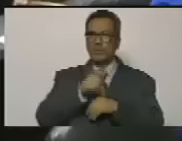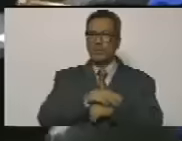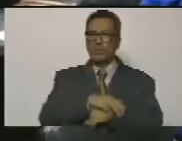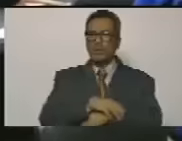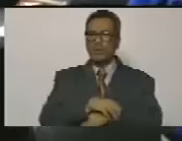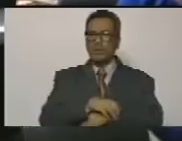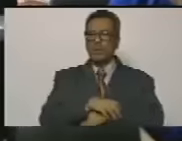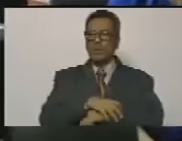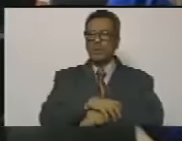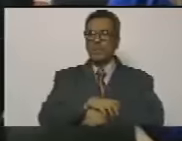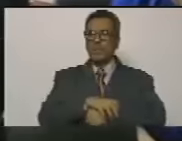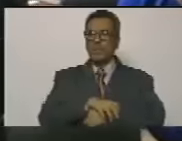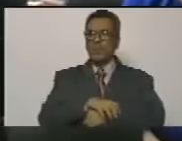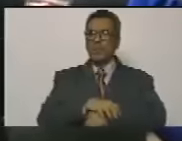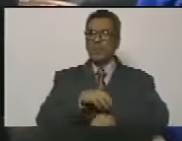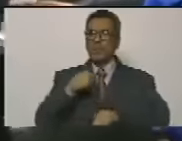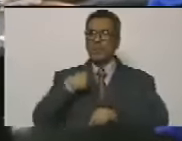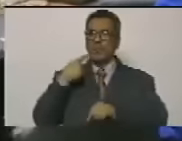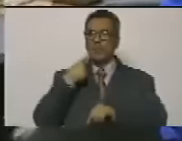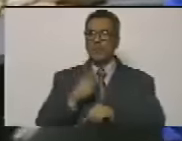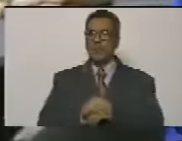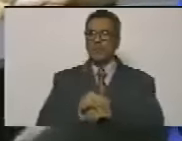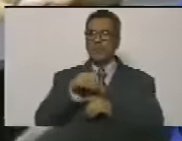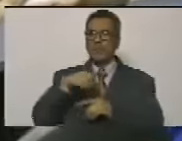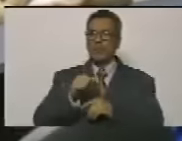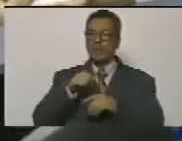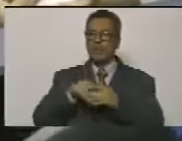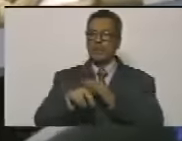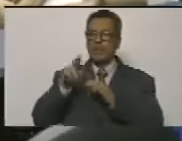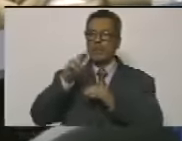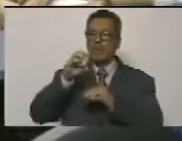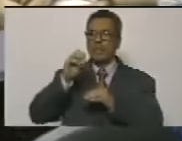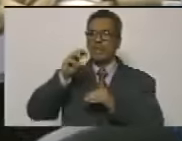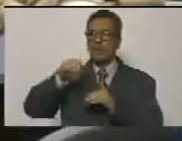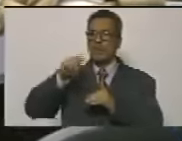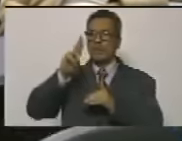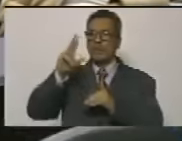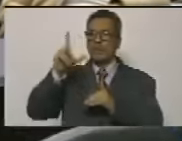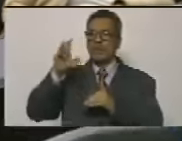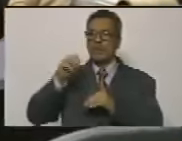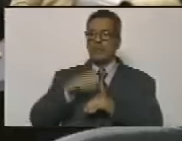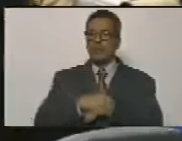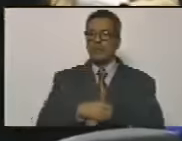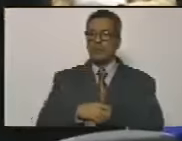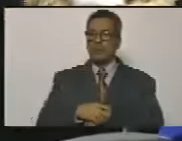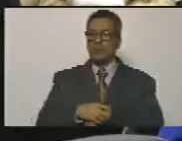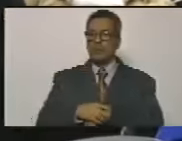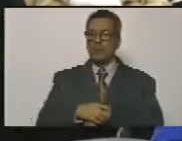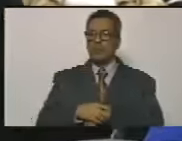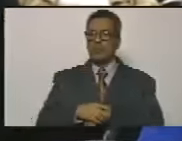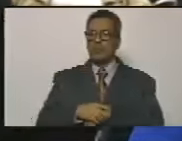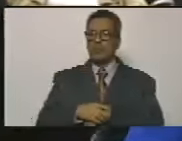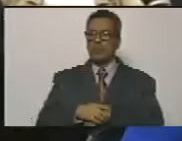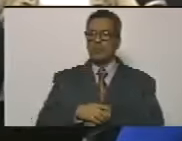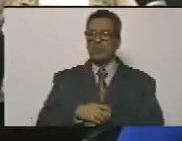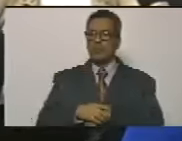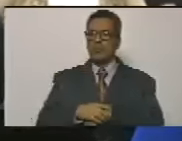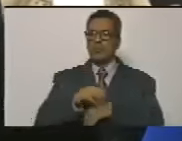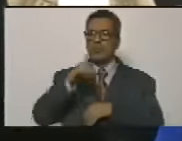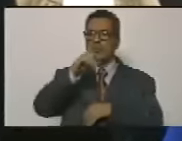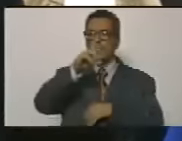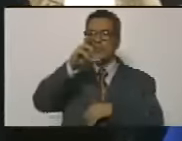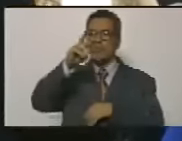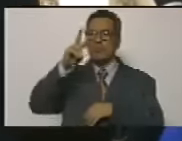y efectivamente yo creo que venía con plata era Roblobe Talcún ahí está 120 mil bolívares